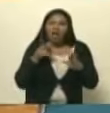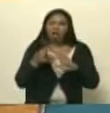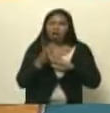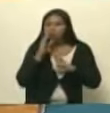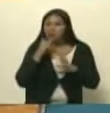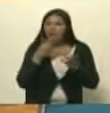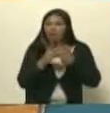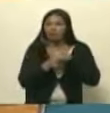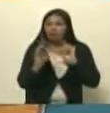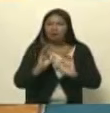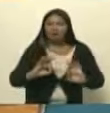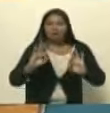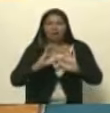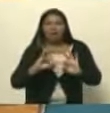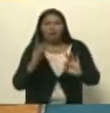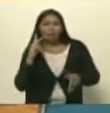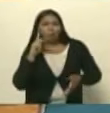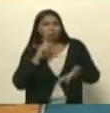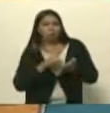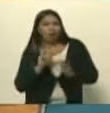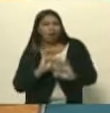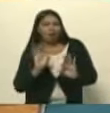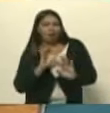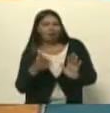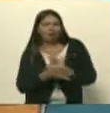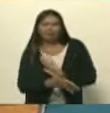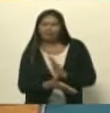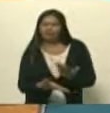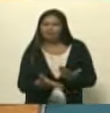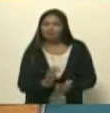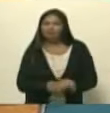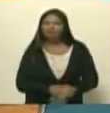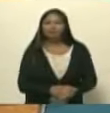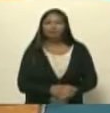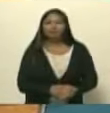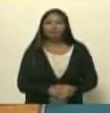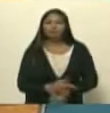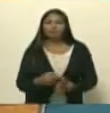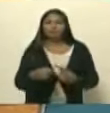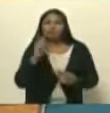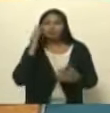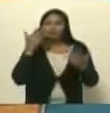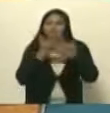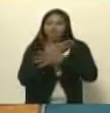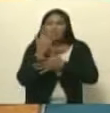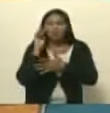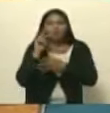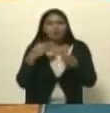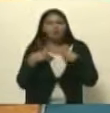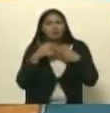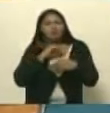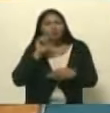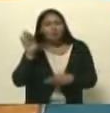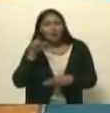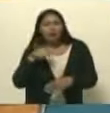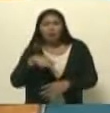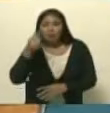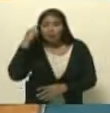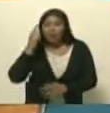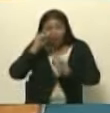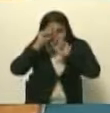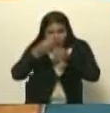no era nada democrático y mucho menos participativo y es paradójico porque lo que se vivió en nuestro país que hoy día